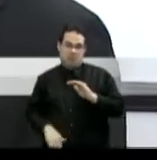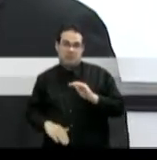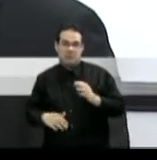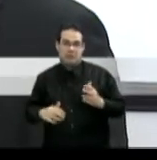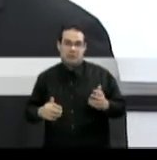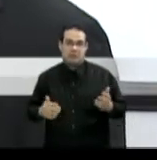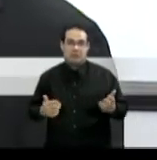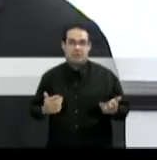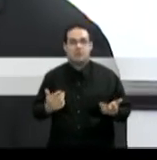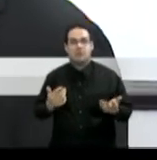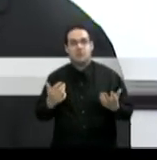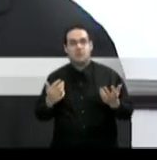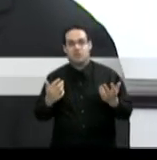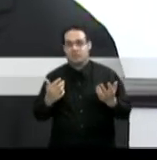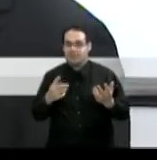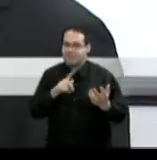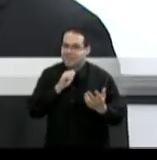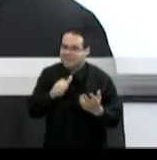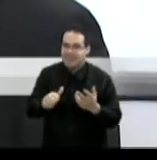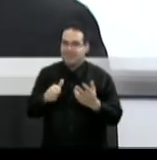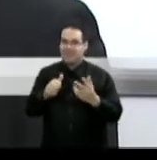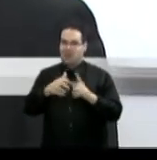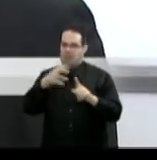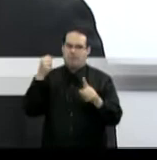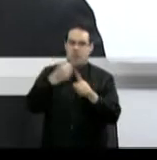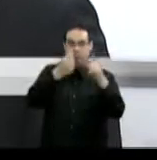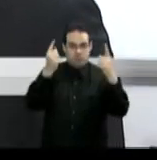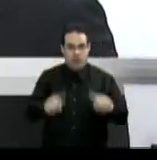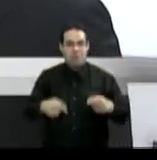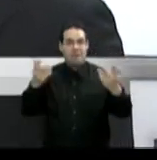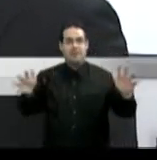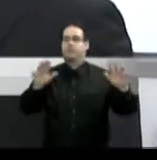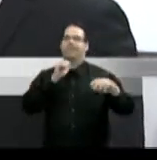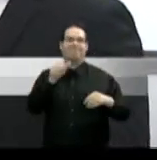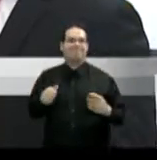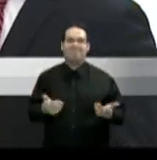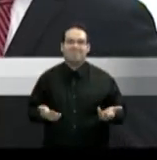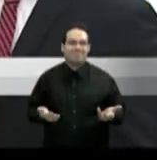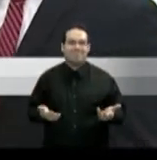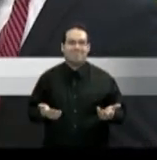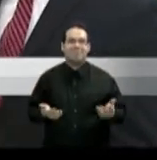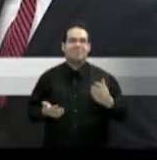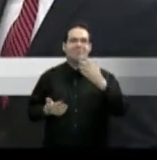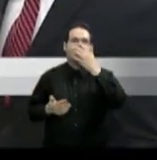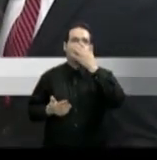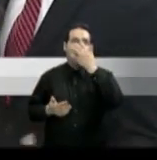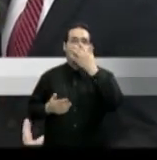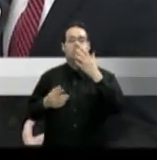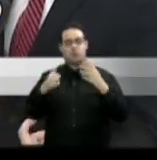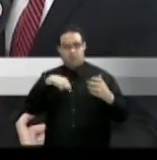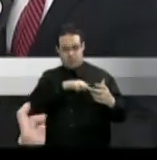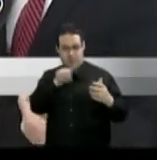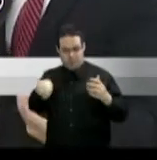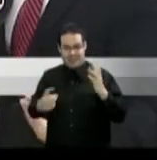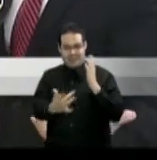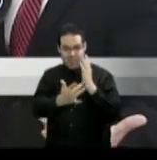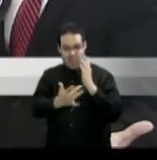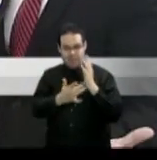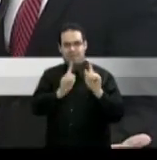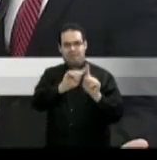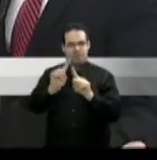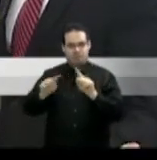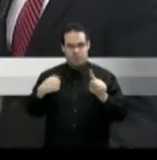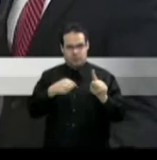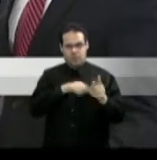implantar de la noche a la mañana pero bueno paulatinamente pues habrá que hacer las inversiones en tecnología y y buscar también pues